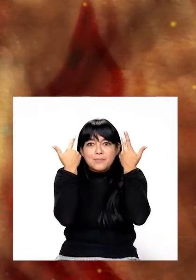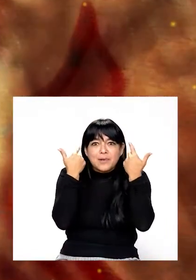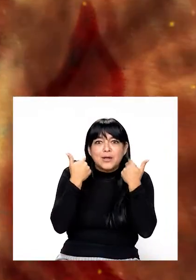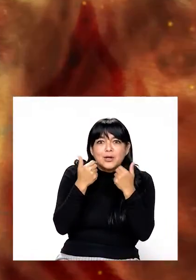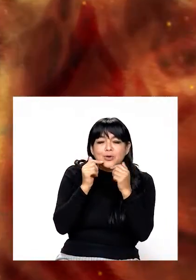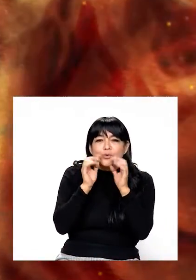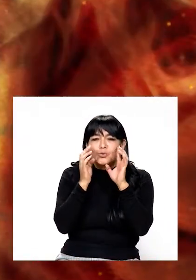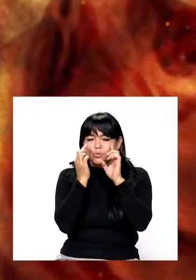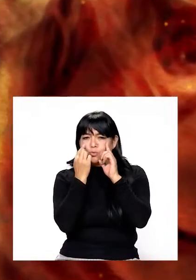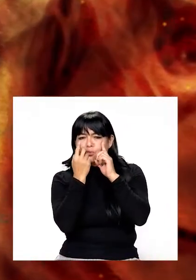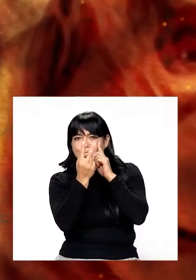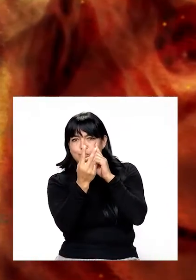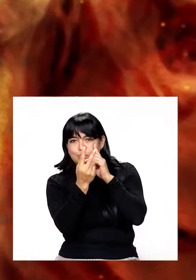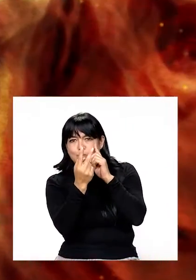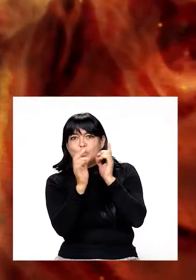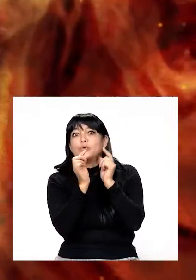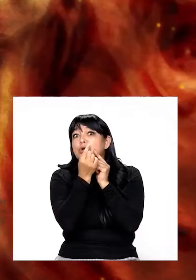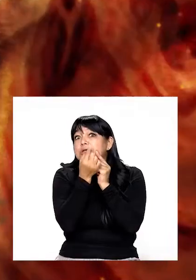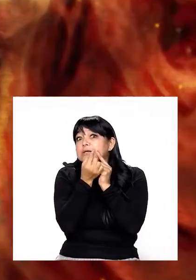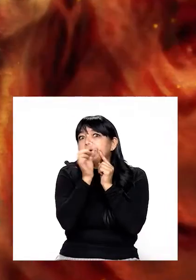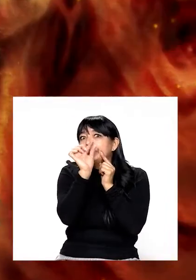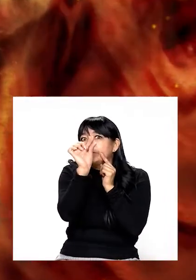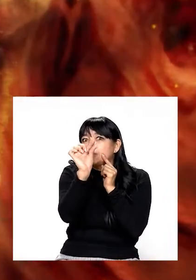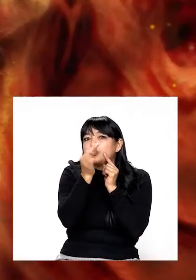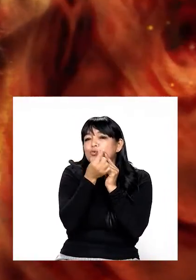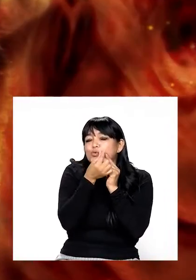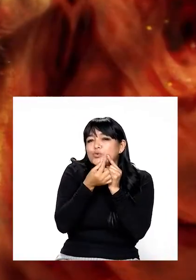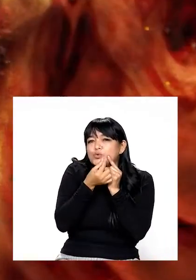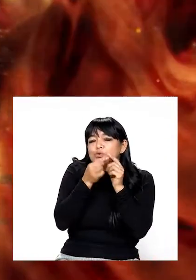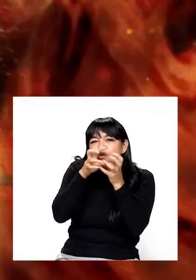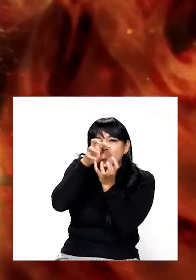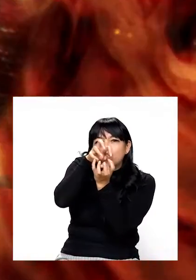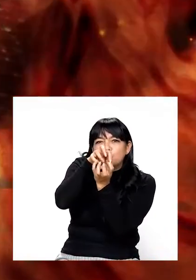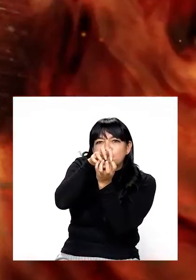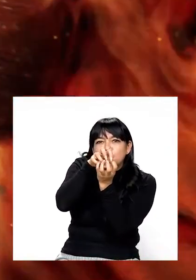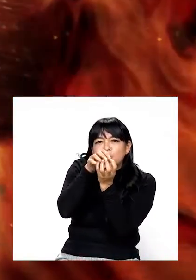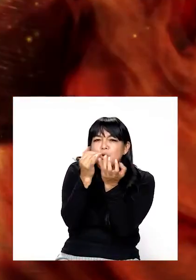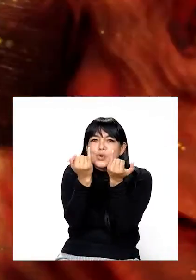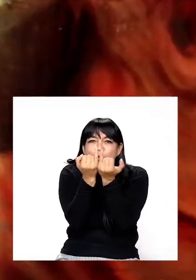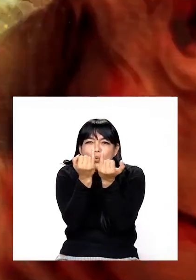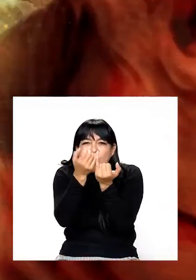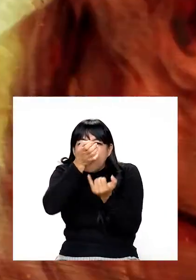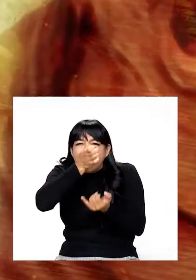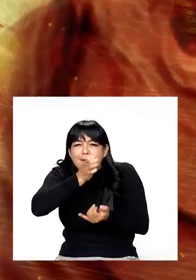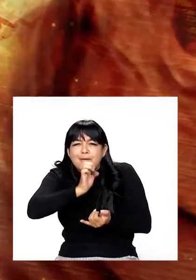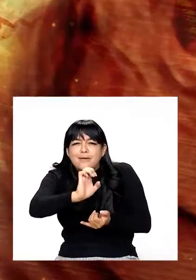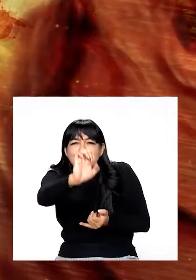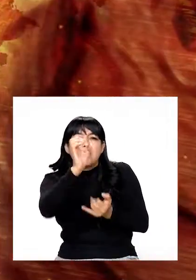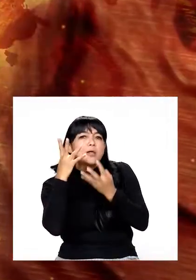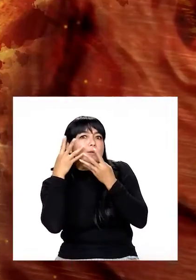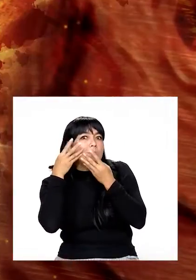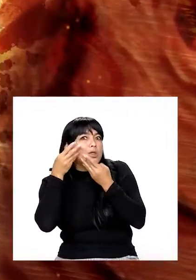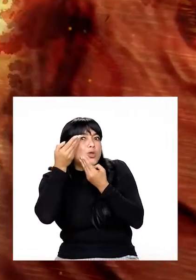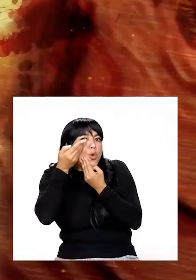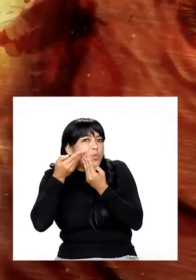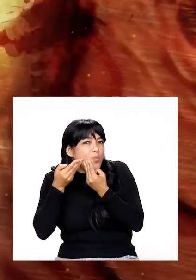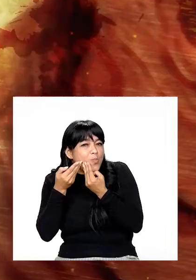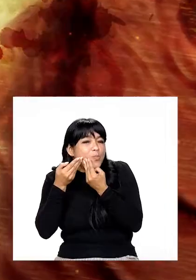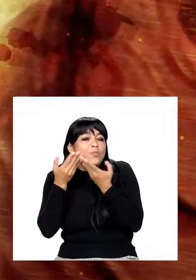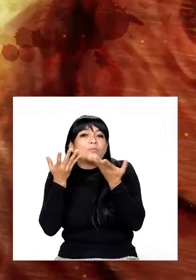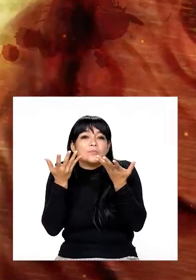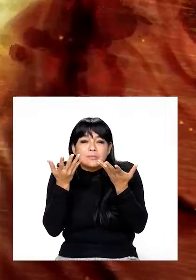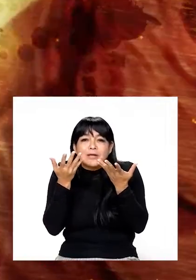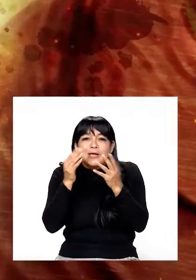belfo calloso por el que asomaba uno de sus dientes, cual colmillo de elefante, aquel mentón